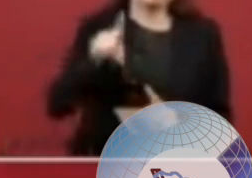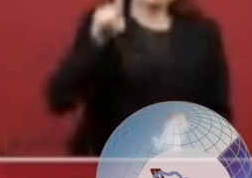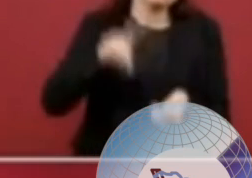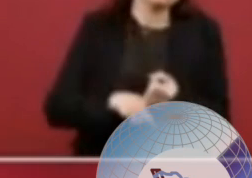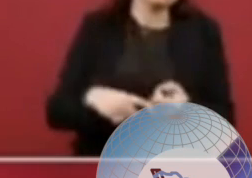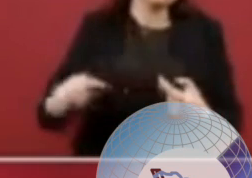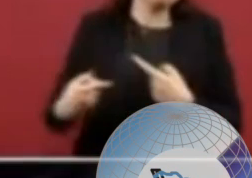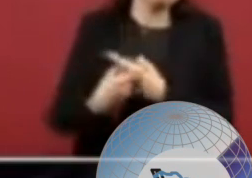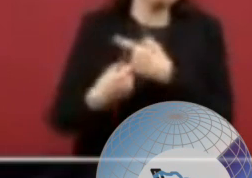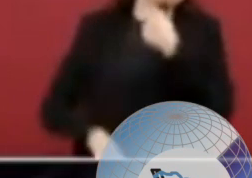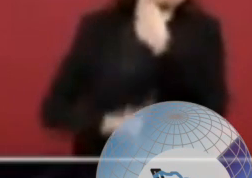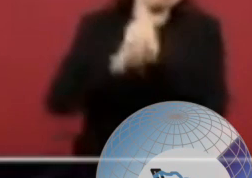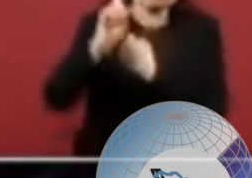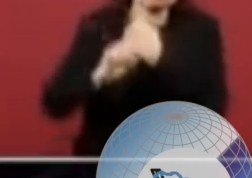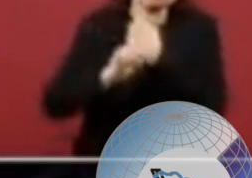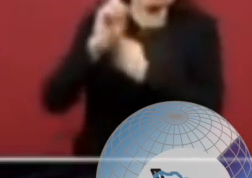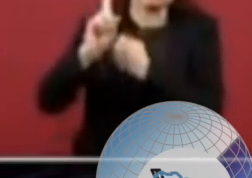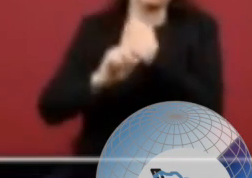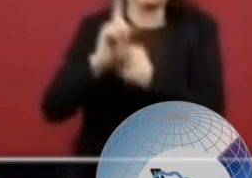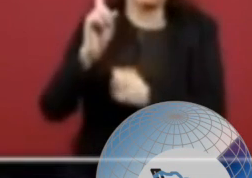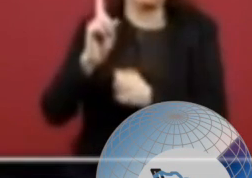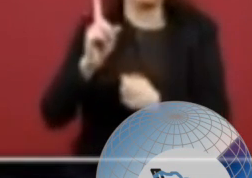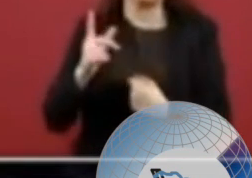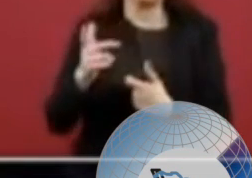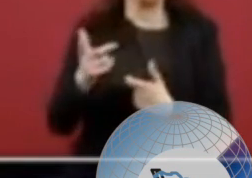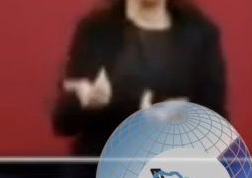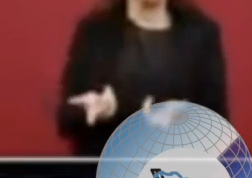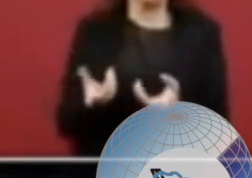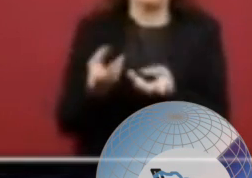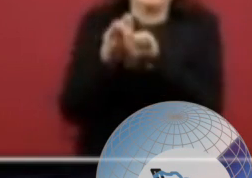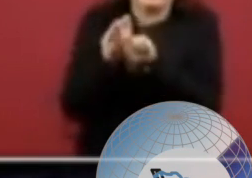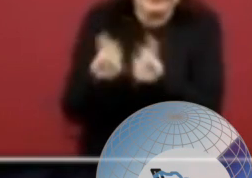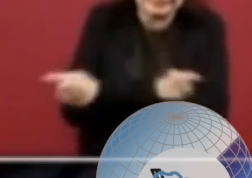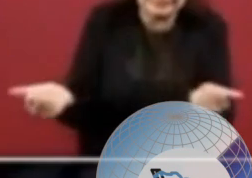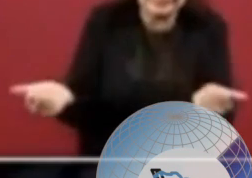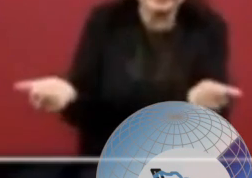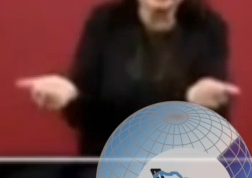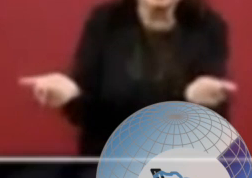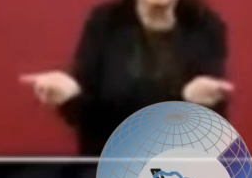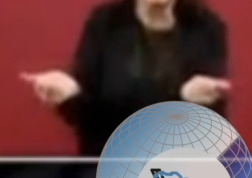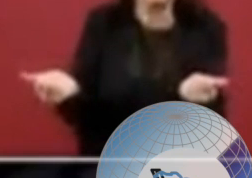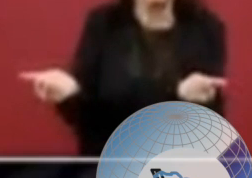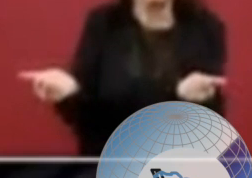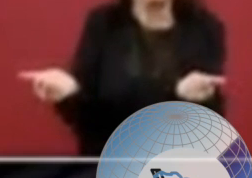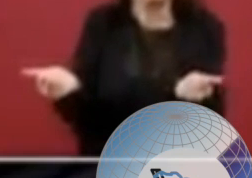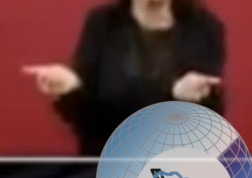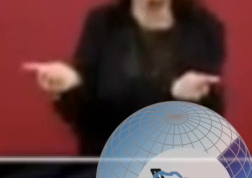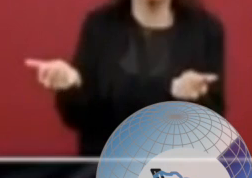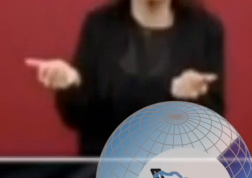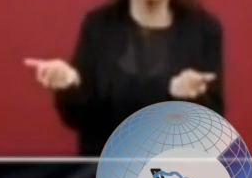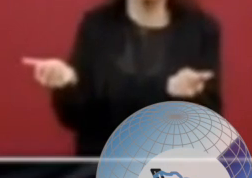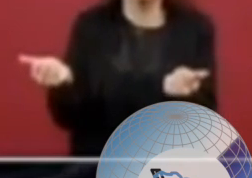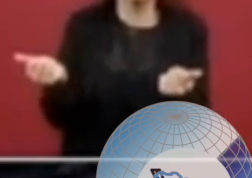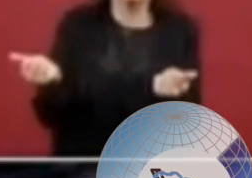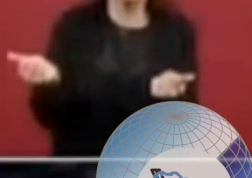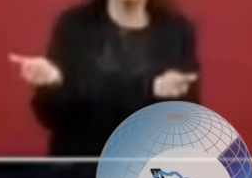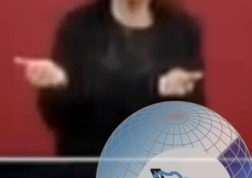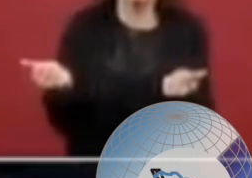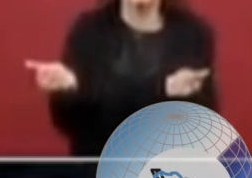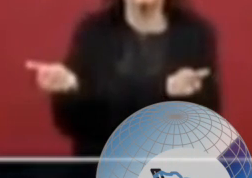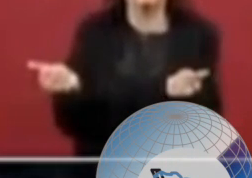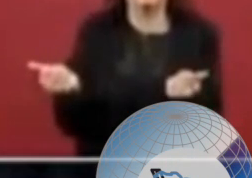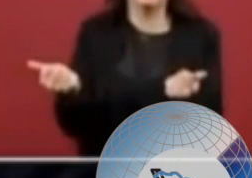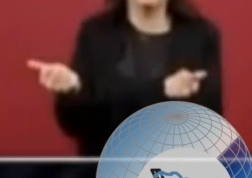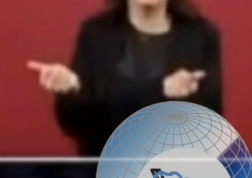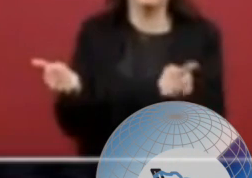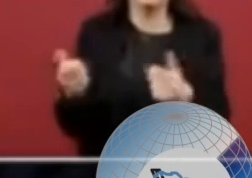y es resolver un conflicto con